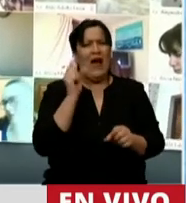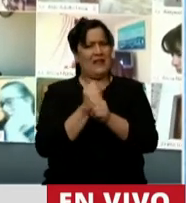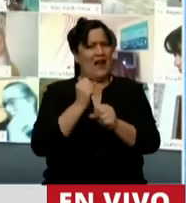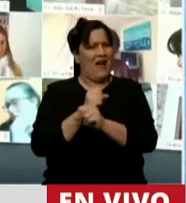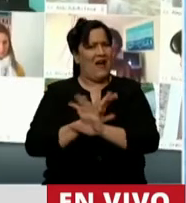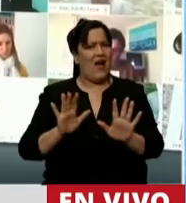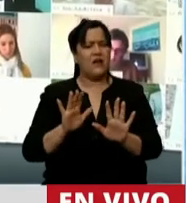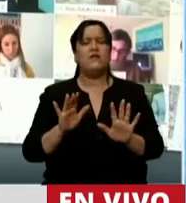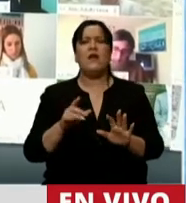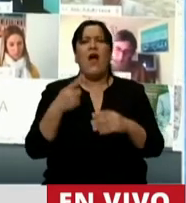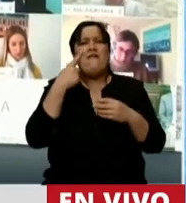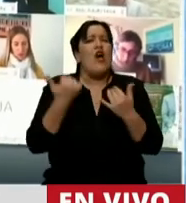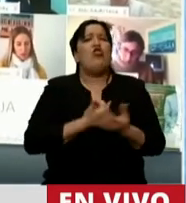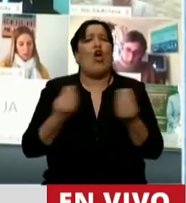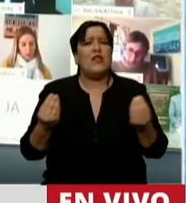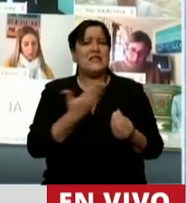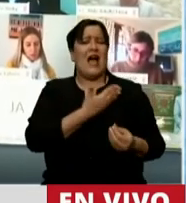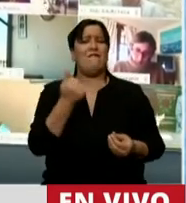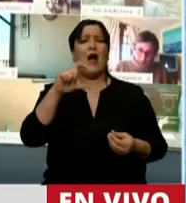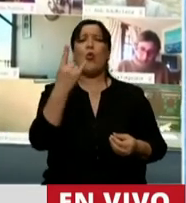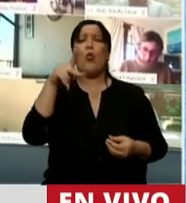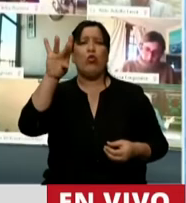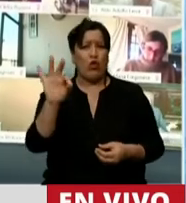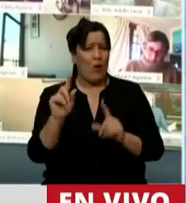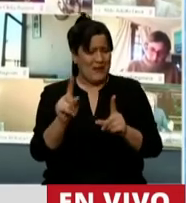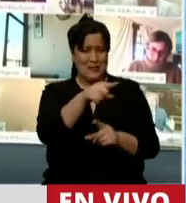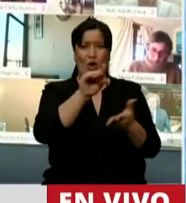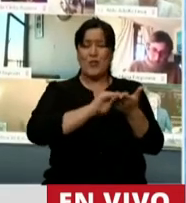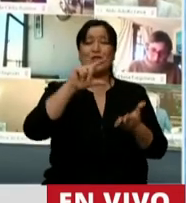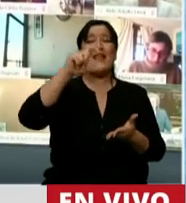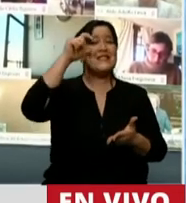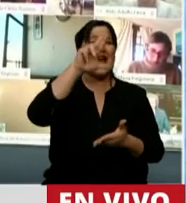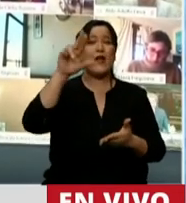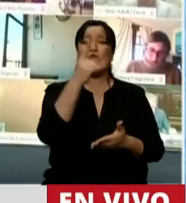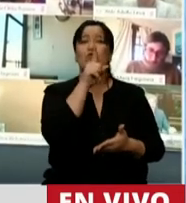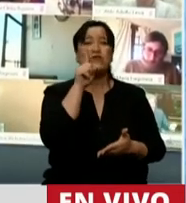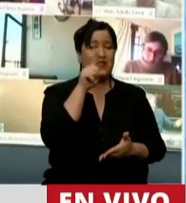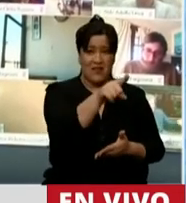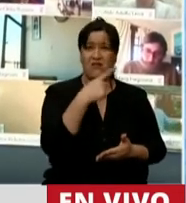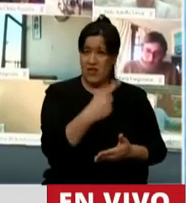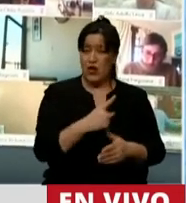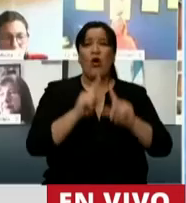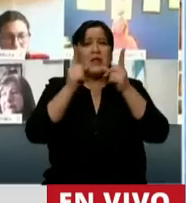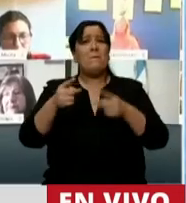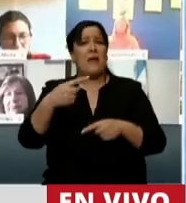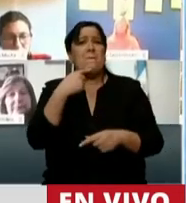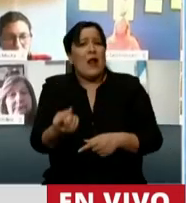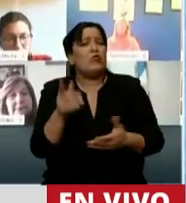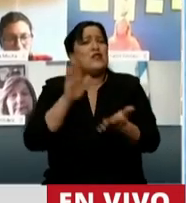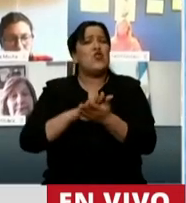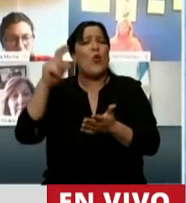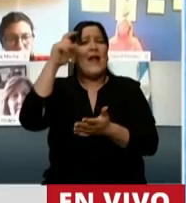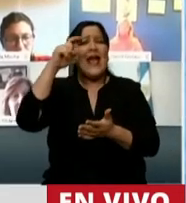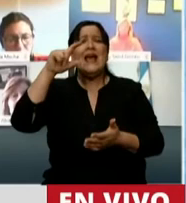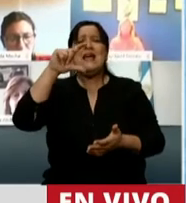cansancio para saber dónde está Facundo, como decía recién la diputada Cerruti, y también antes preguntamos qué había pasado con Santiago Maldonado y qué